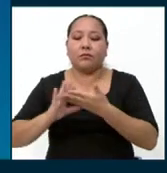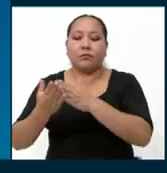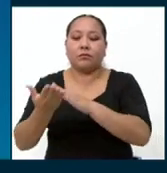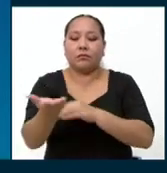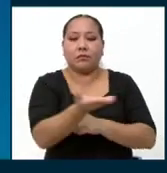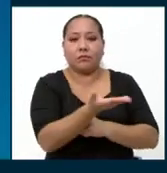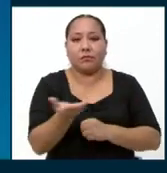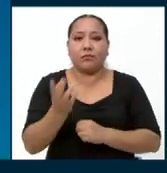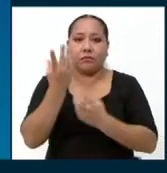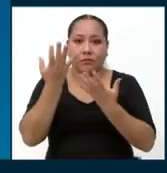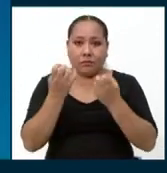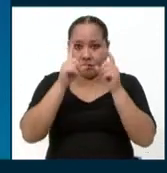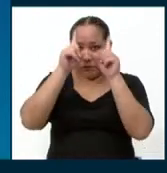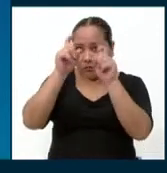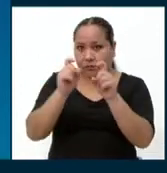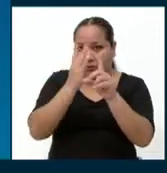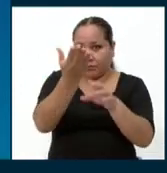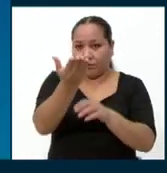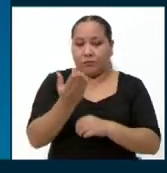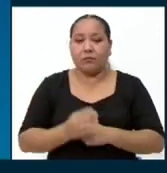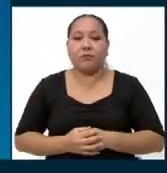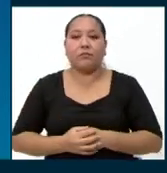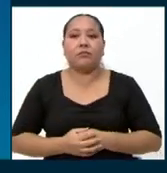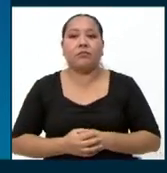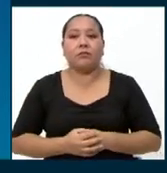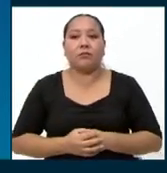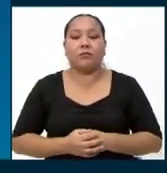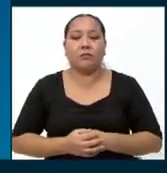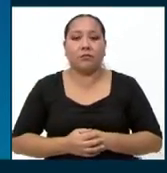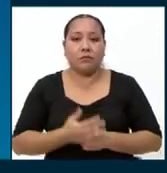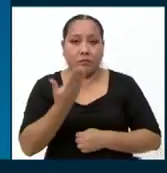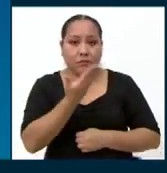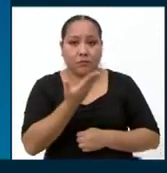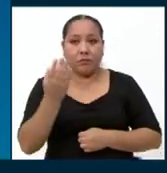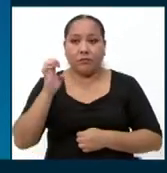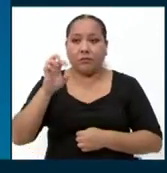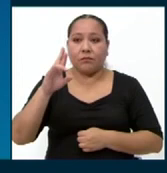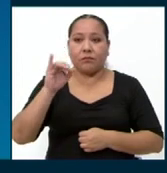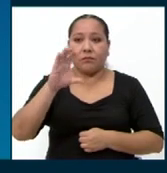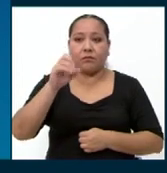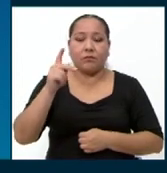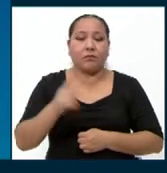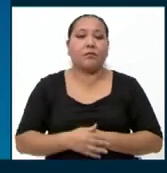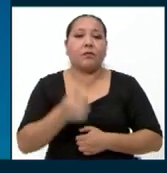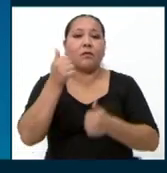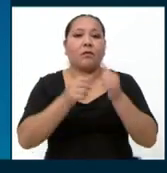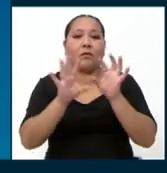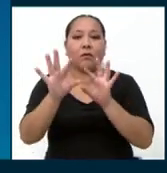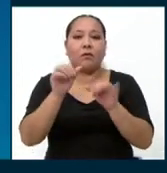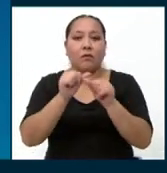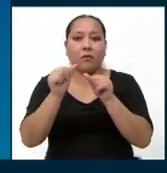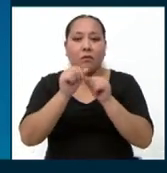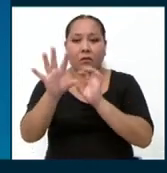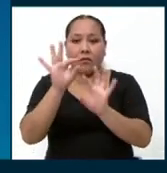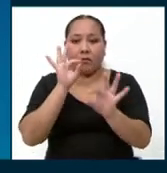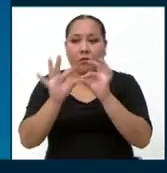civil que tienen preguntas que hacerle. Candidato Erick Verano Mesa, ¿cuál número escoge?